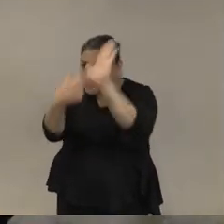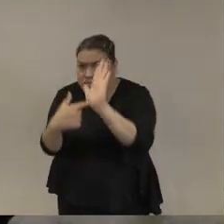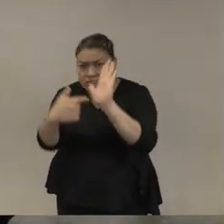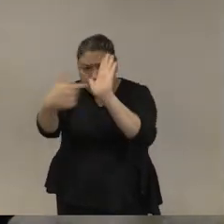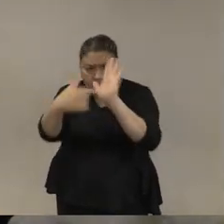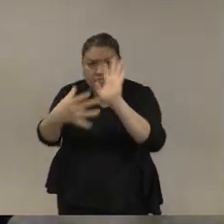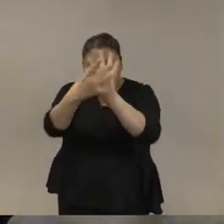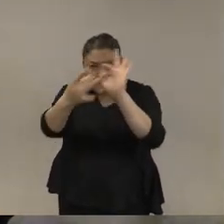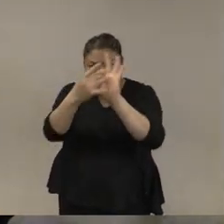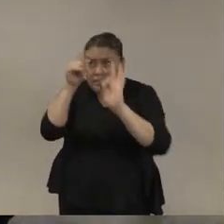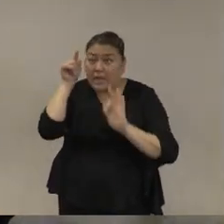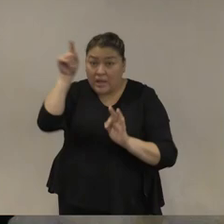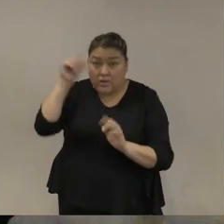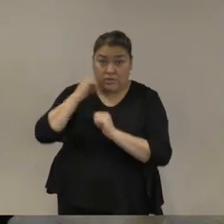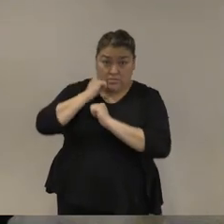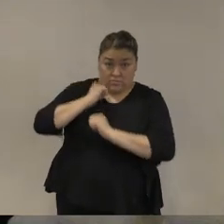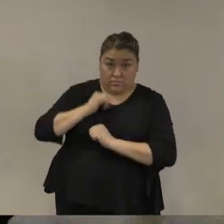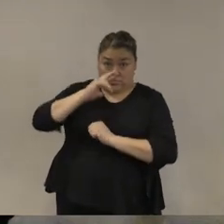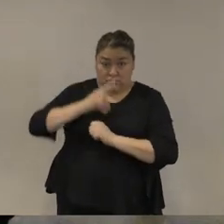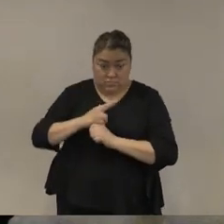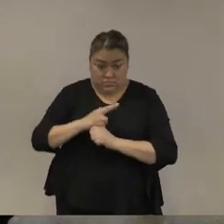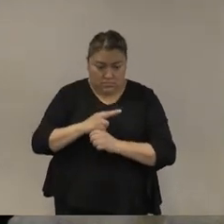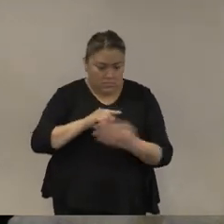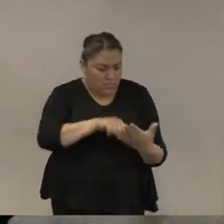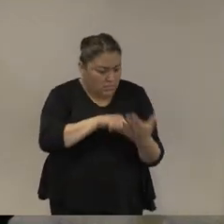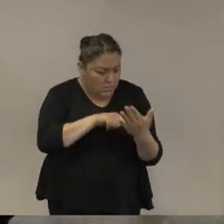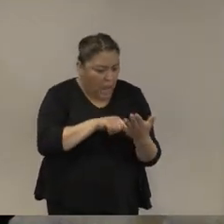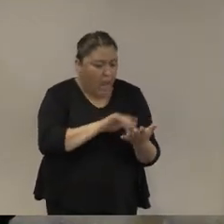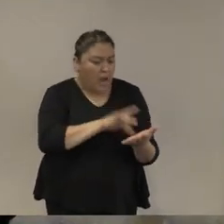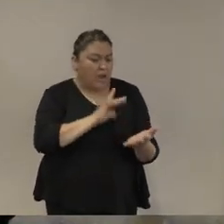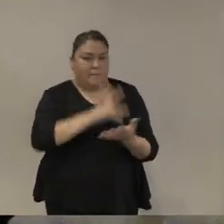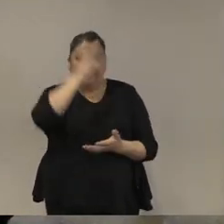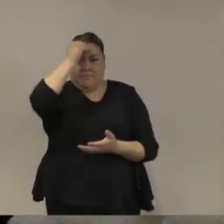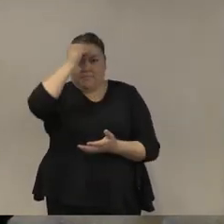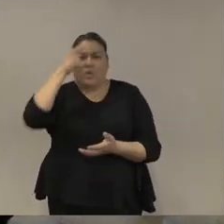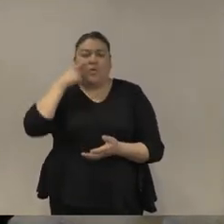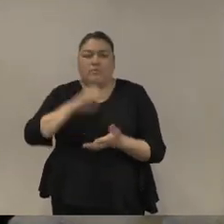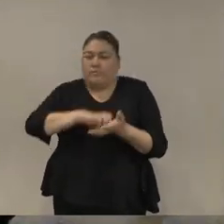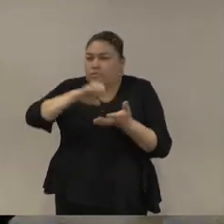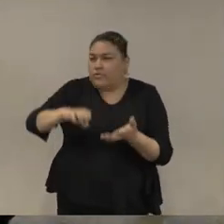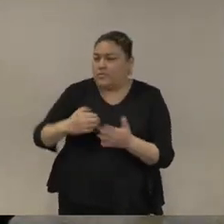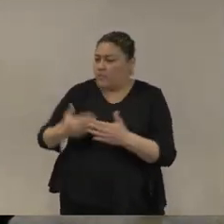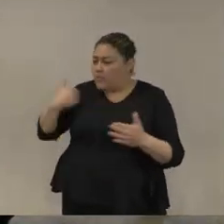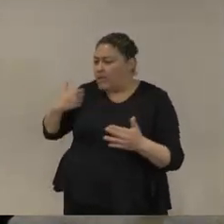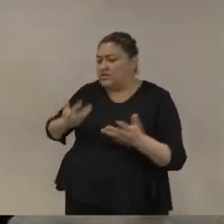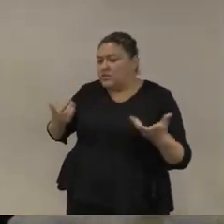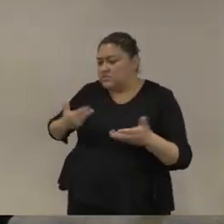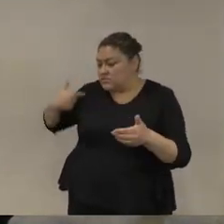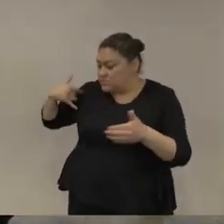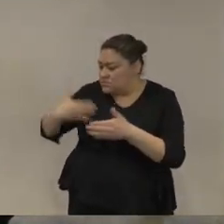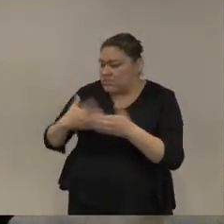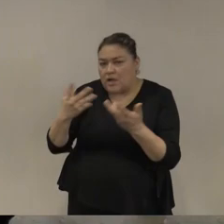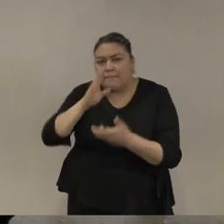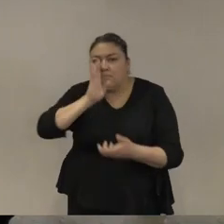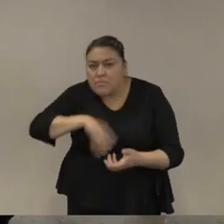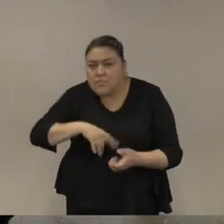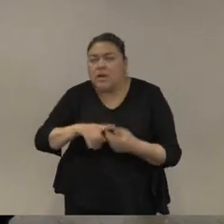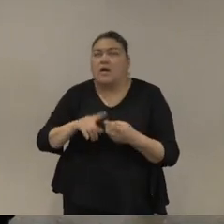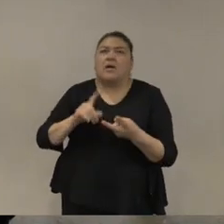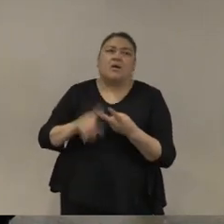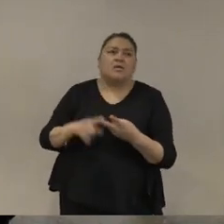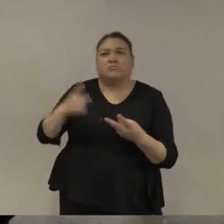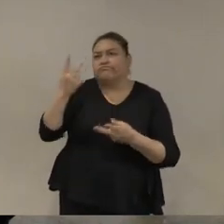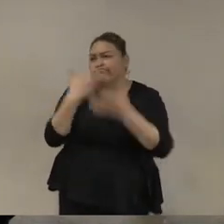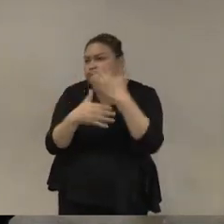para la toma de decisiones porque podemos decir si todo está mal todo lo que se ha hecho está mal arrancó en tal momento